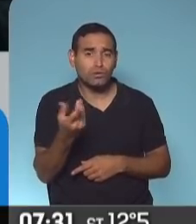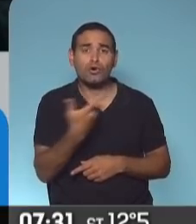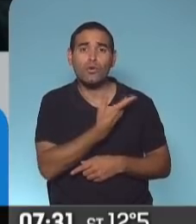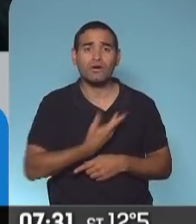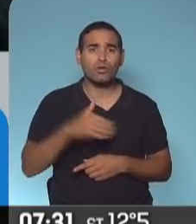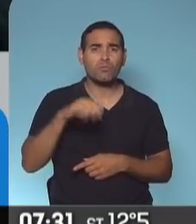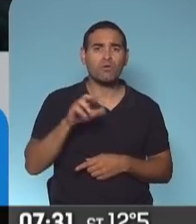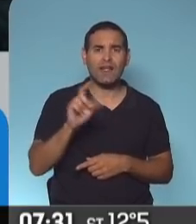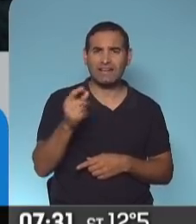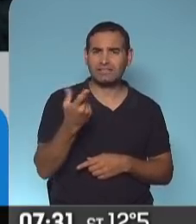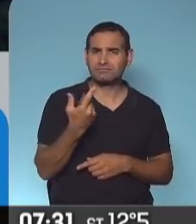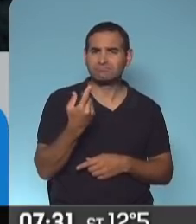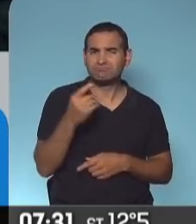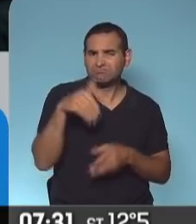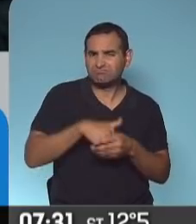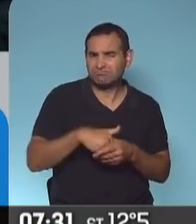gobernador Morales?